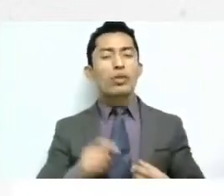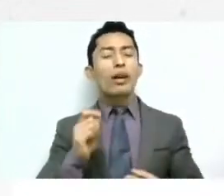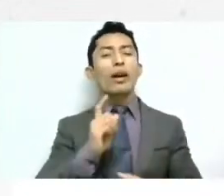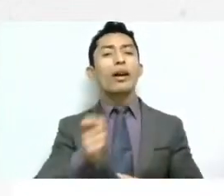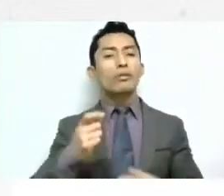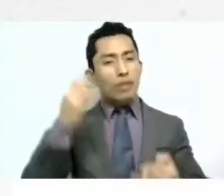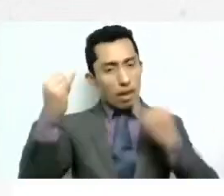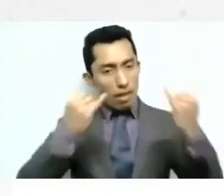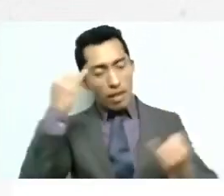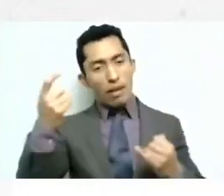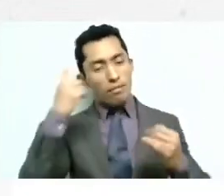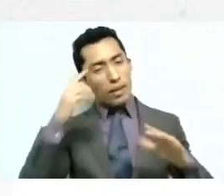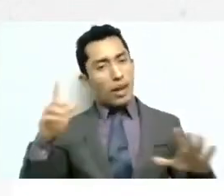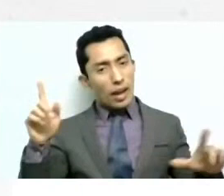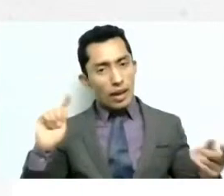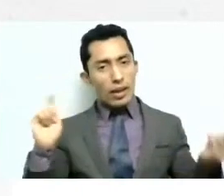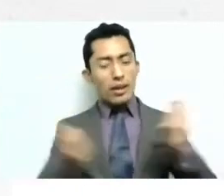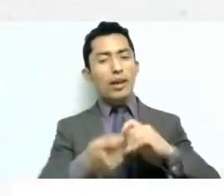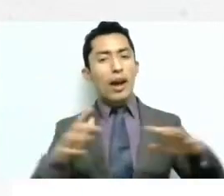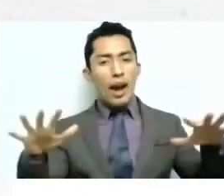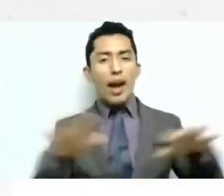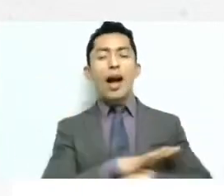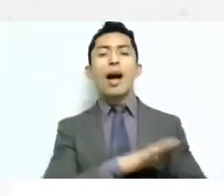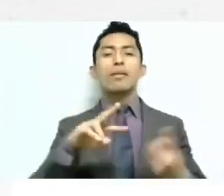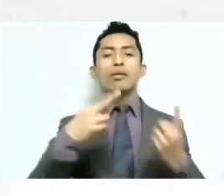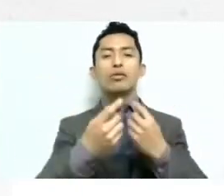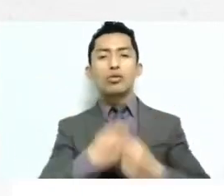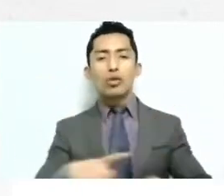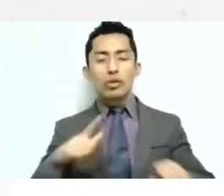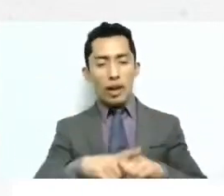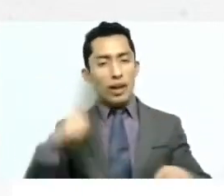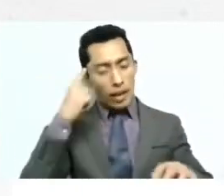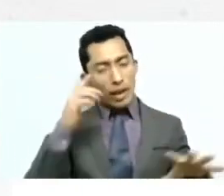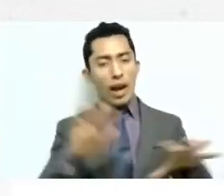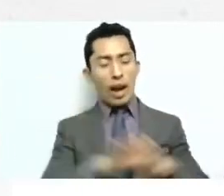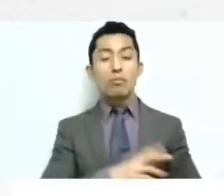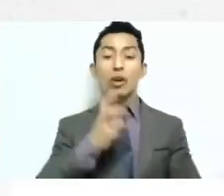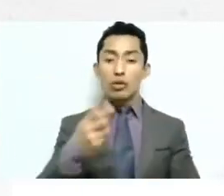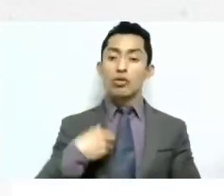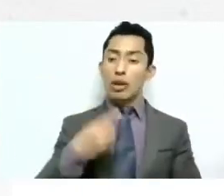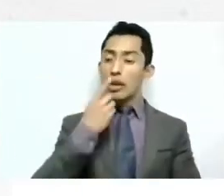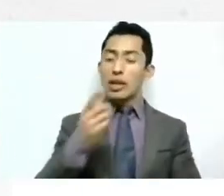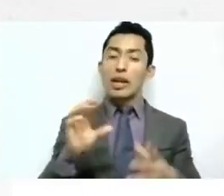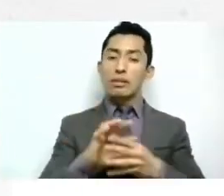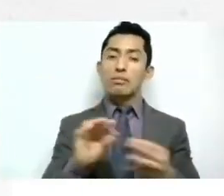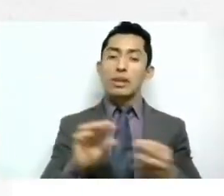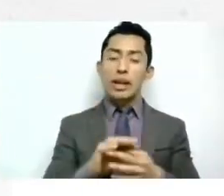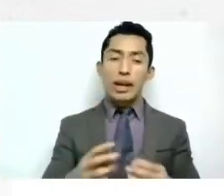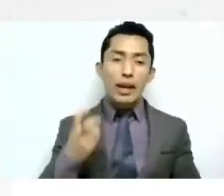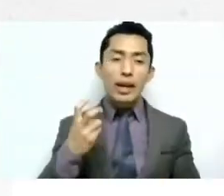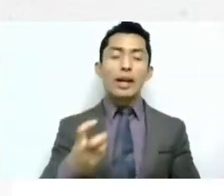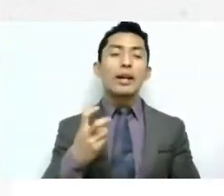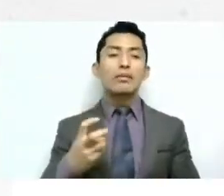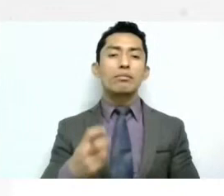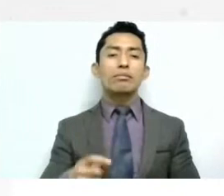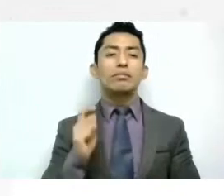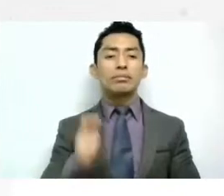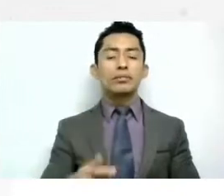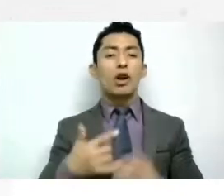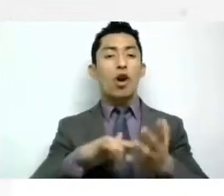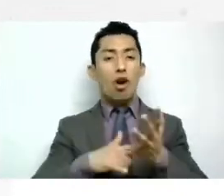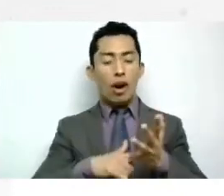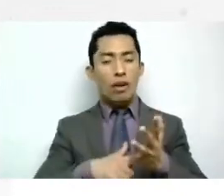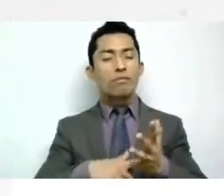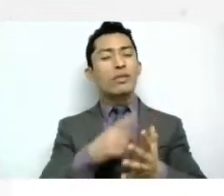un cambio de visión social en donde para que funcione en realidad por eso decía que ajustar los horarios pero no